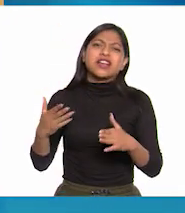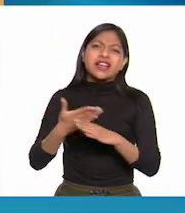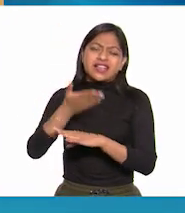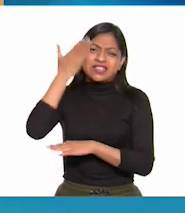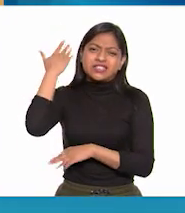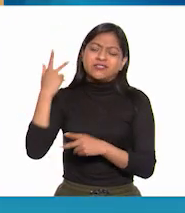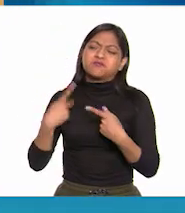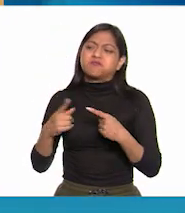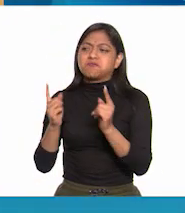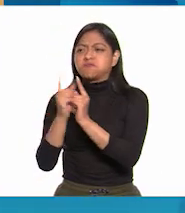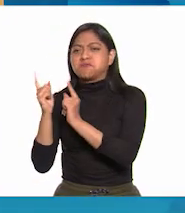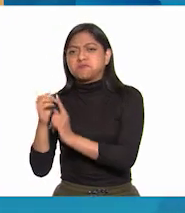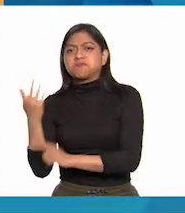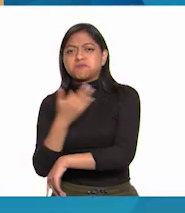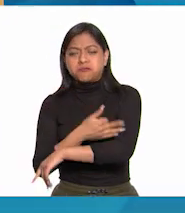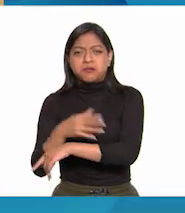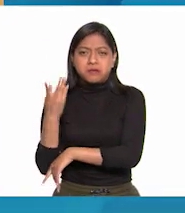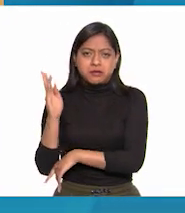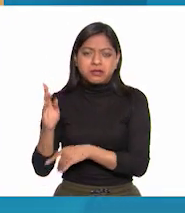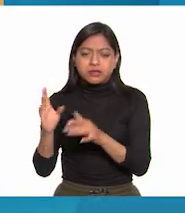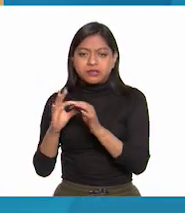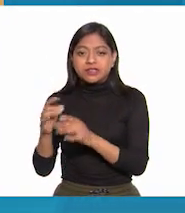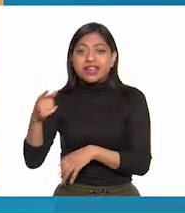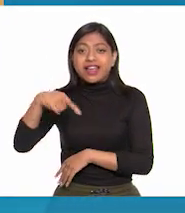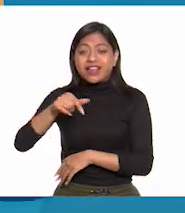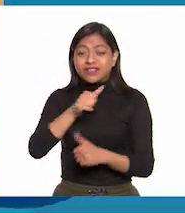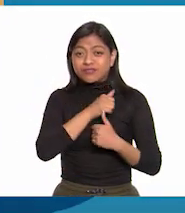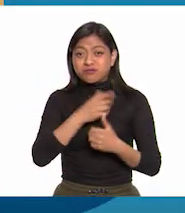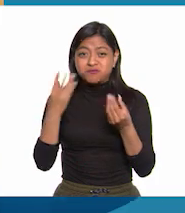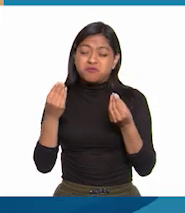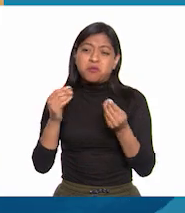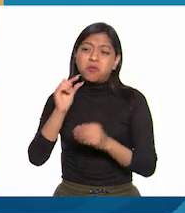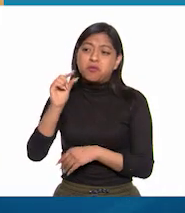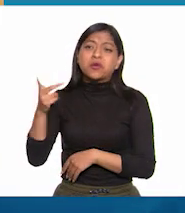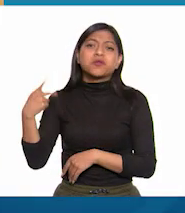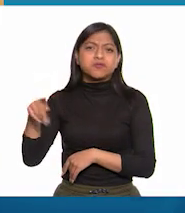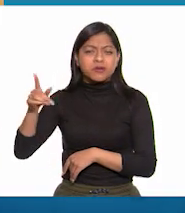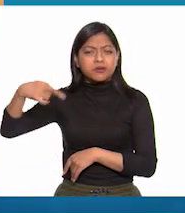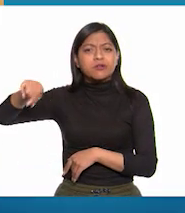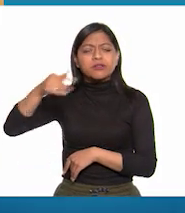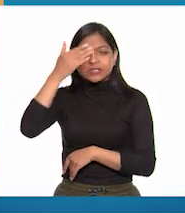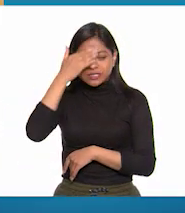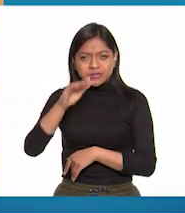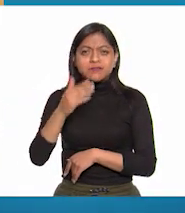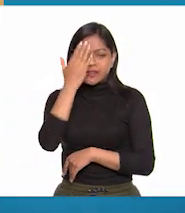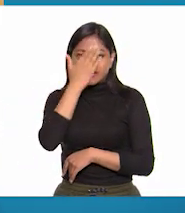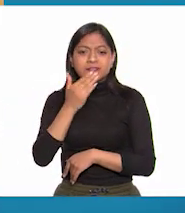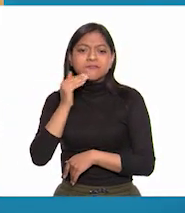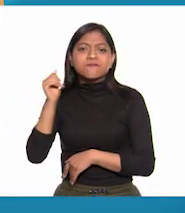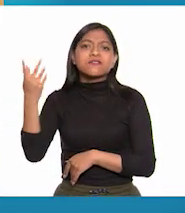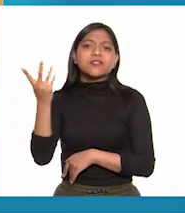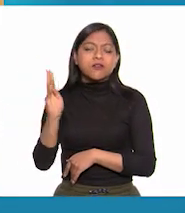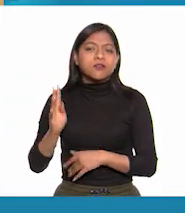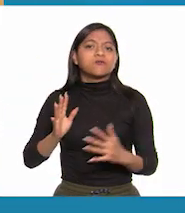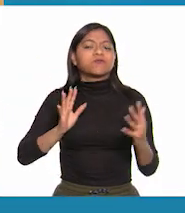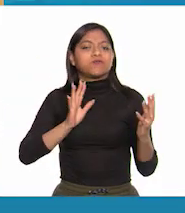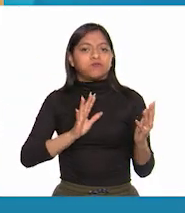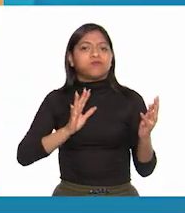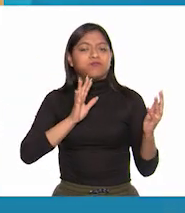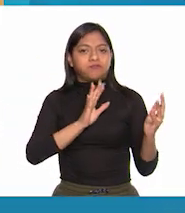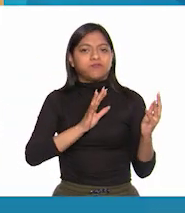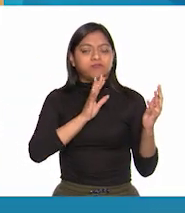caminos, quien al mando de un ejército poco numeroso, pero disciplinado, se movía con gran talento militar.